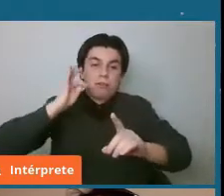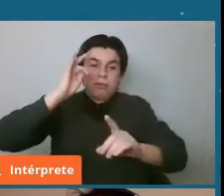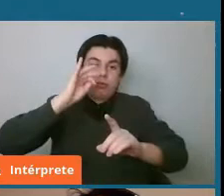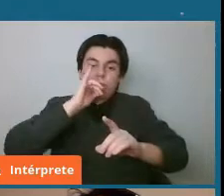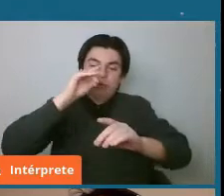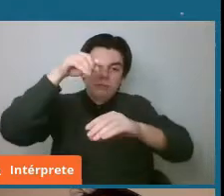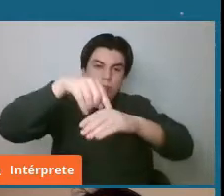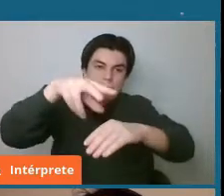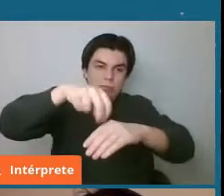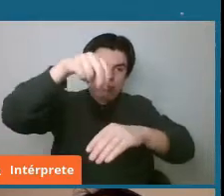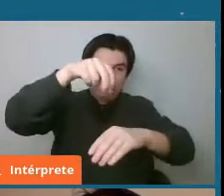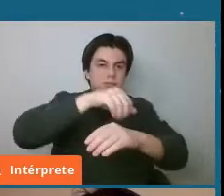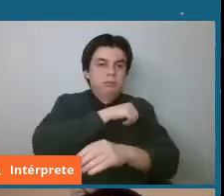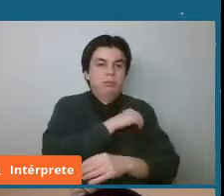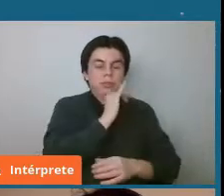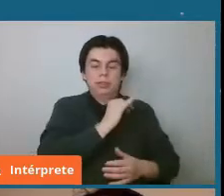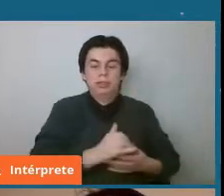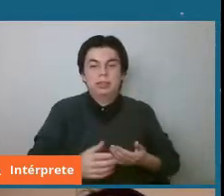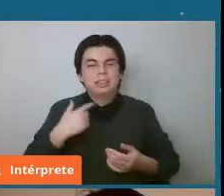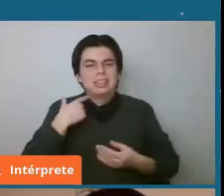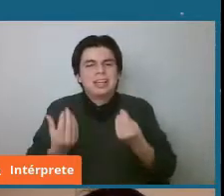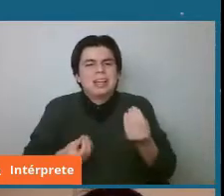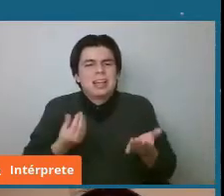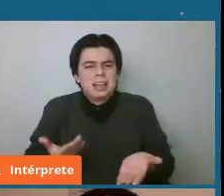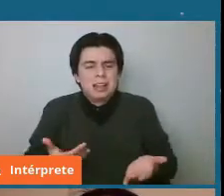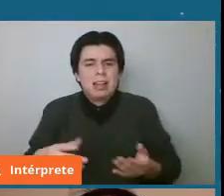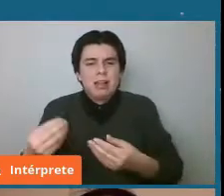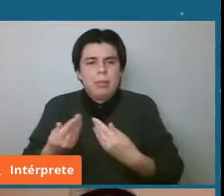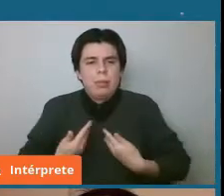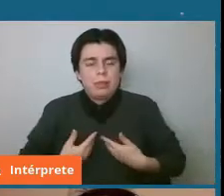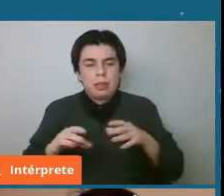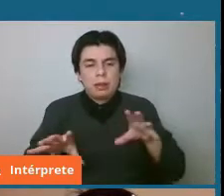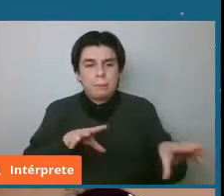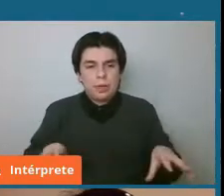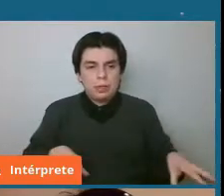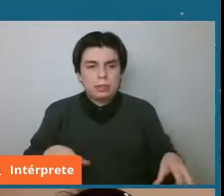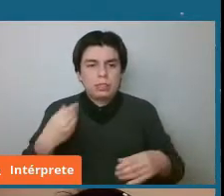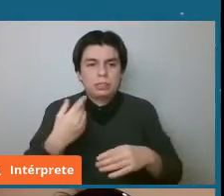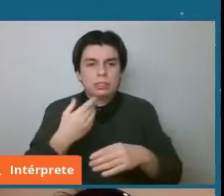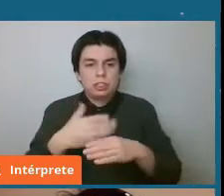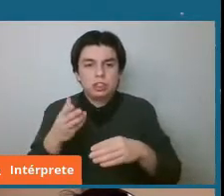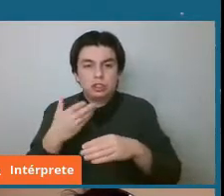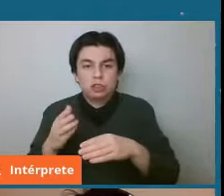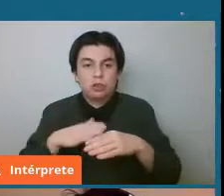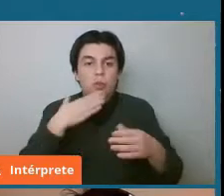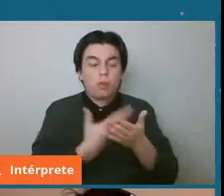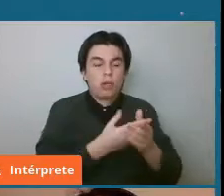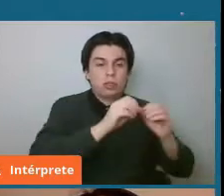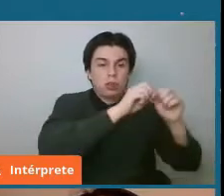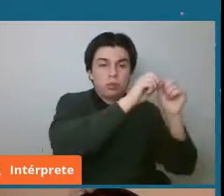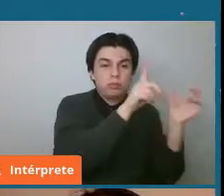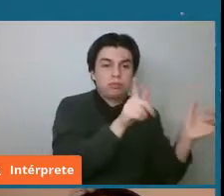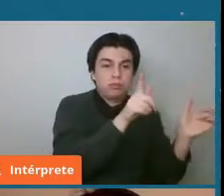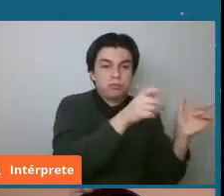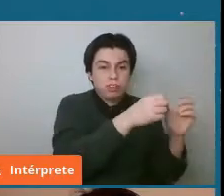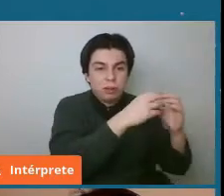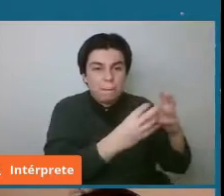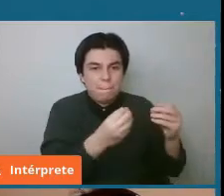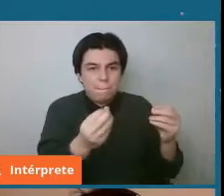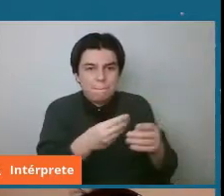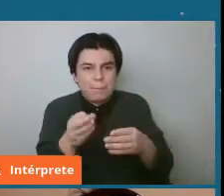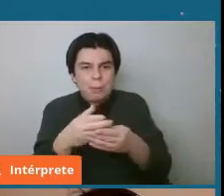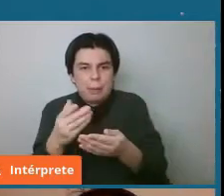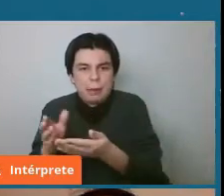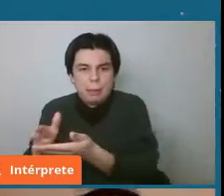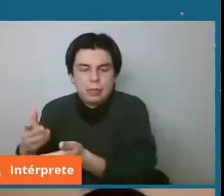Entonces, lo que proporcionan este material que es remanente de la formación del sistema solar son un montón de